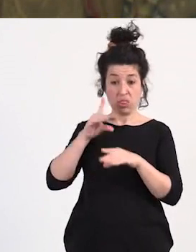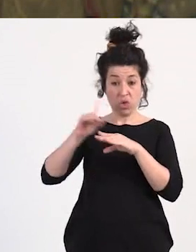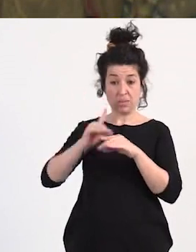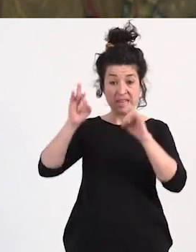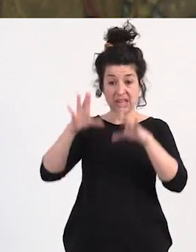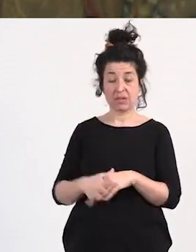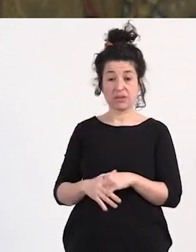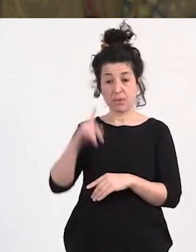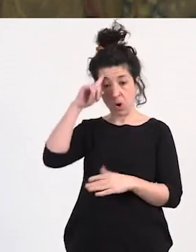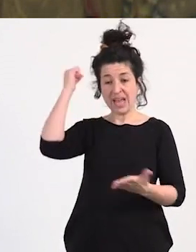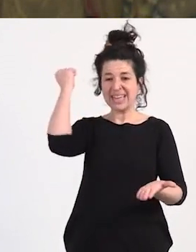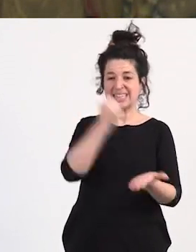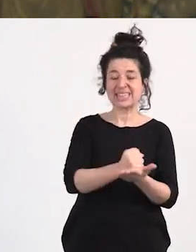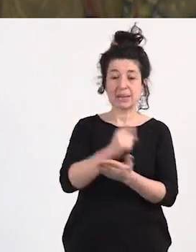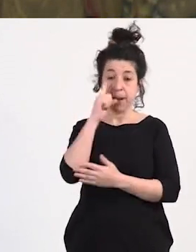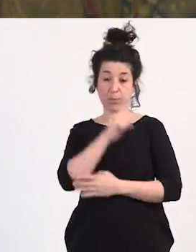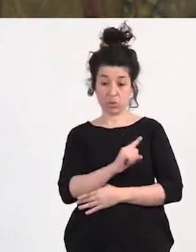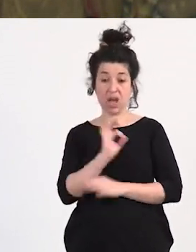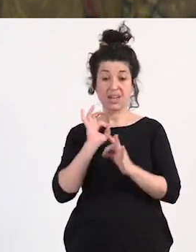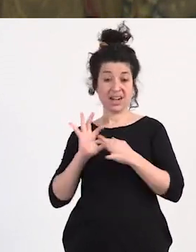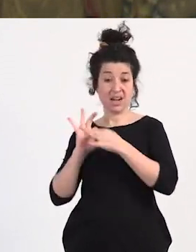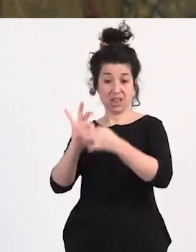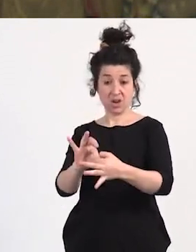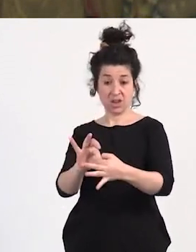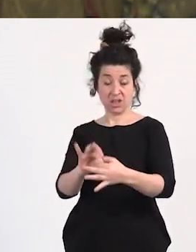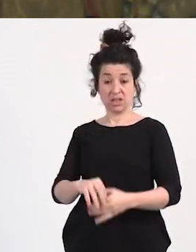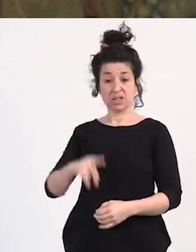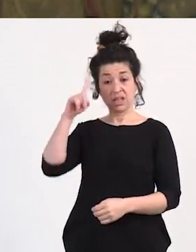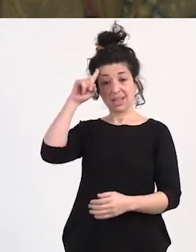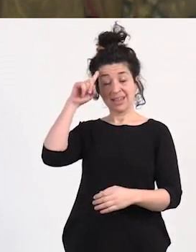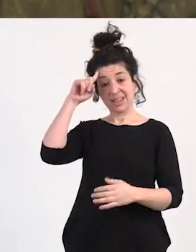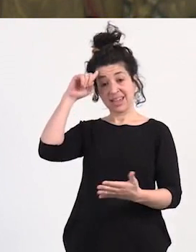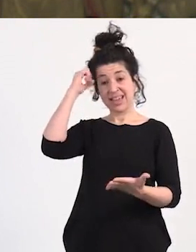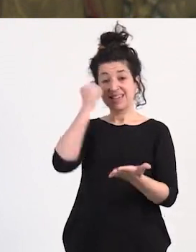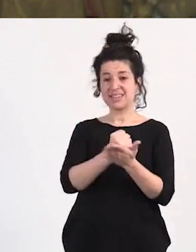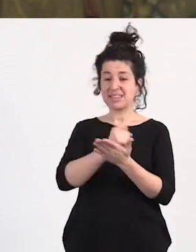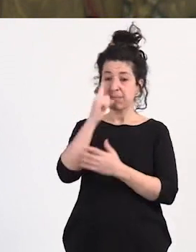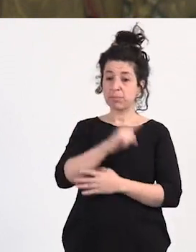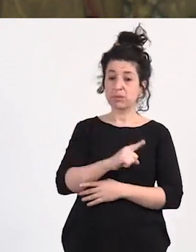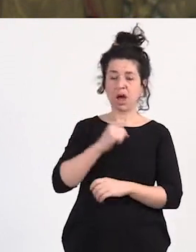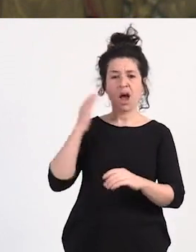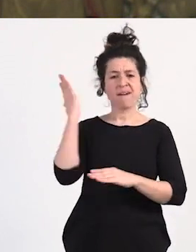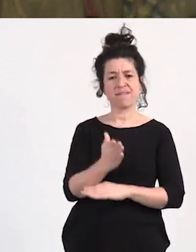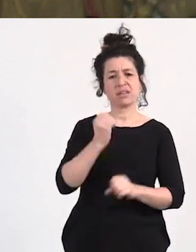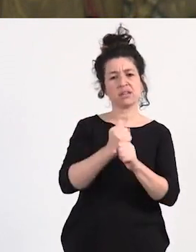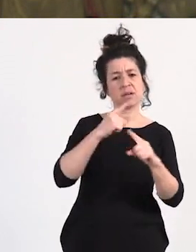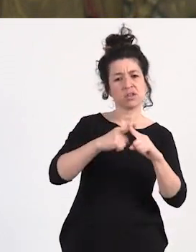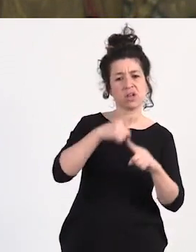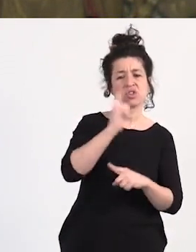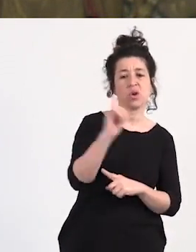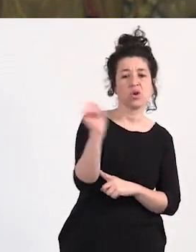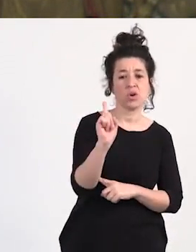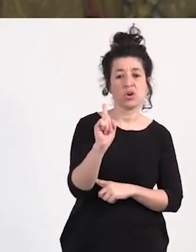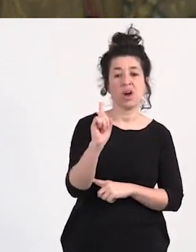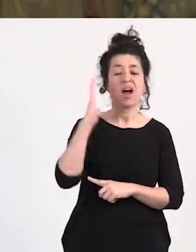estigma de ser puta y el estigma de ser puta no solo afecta a las trabajadoras sexuales afecta absolutamente a